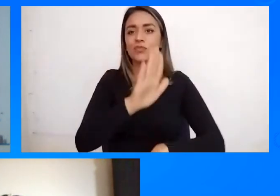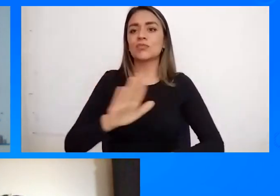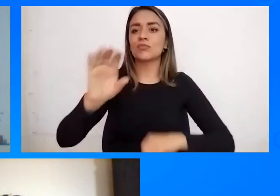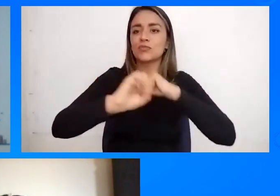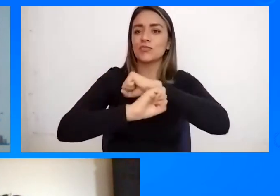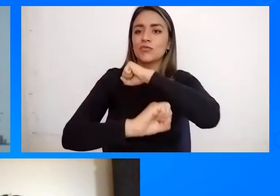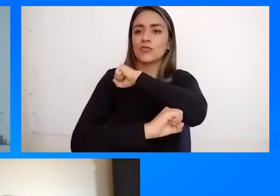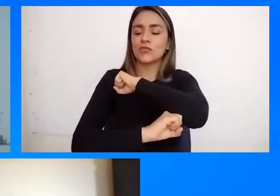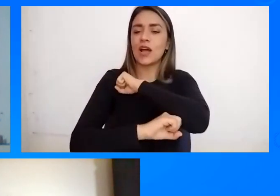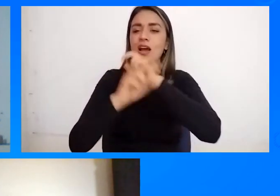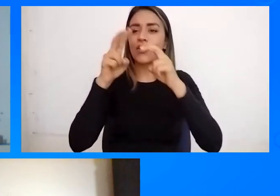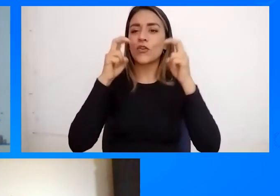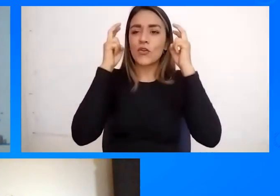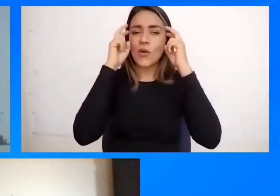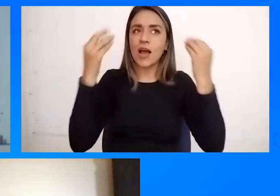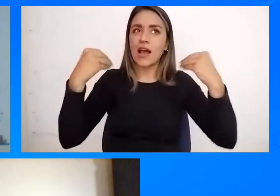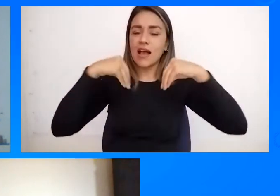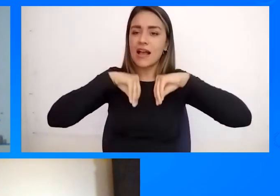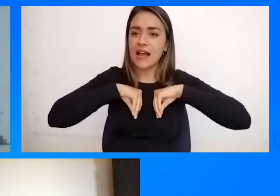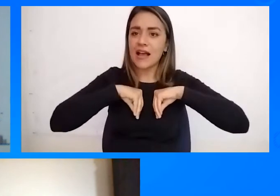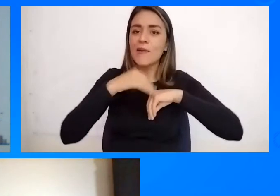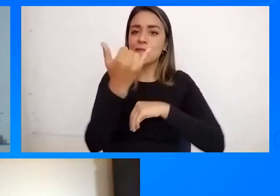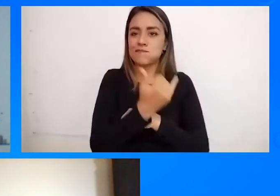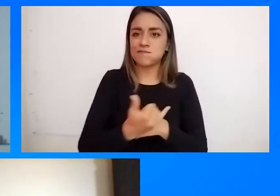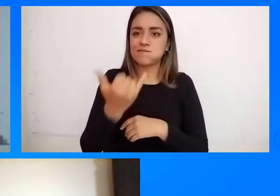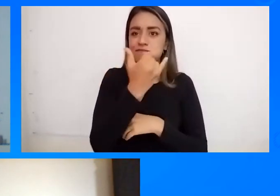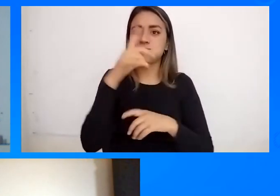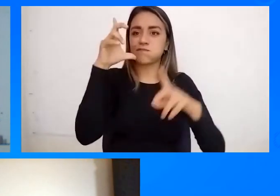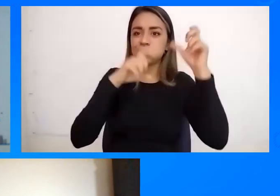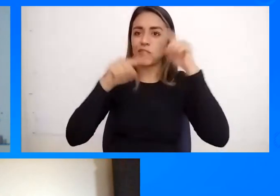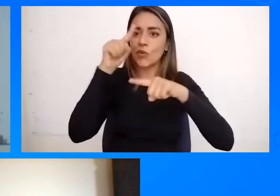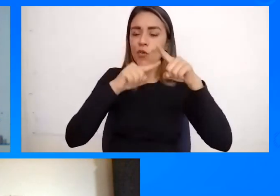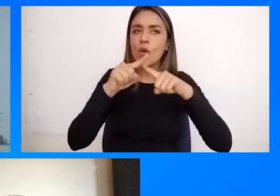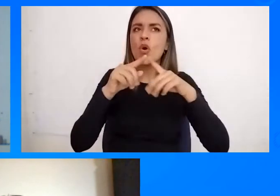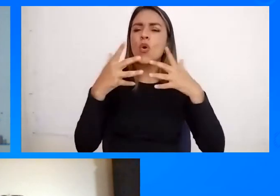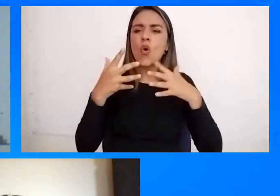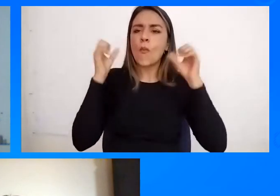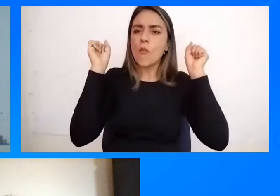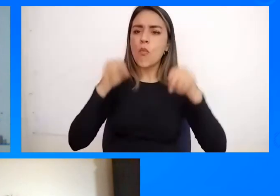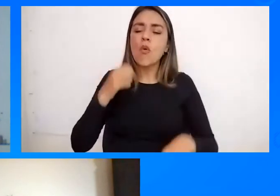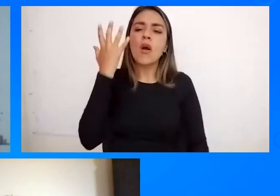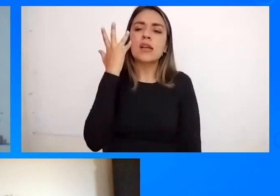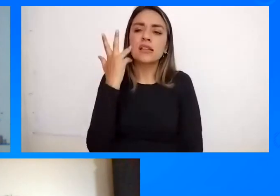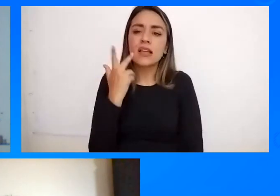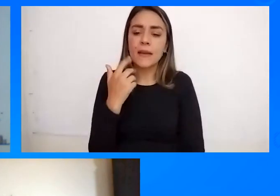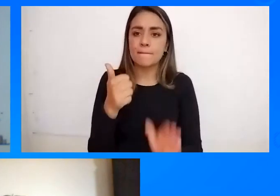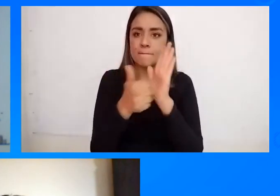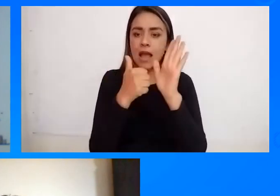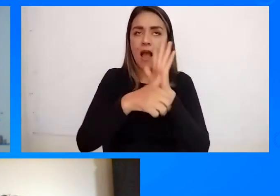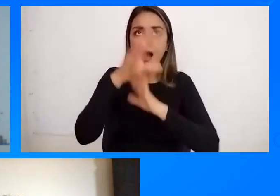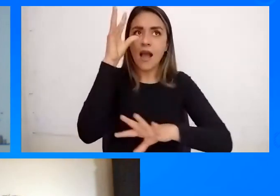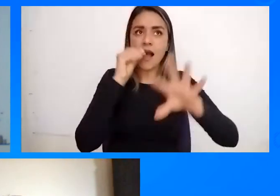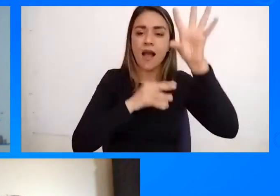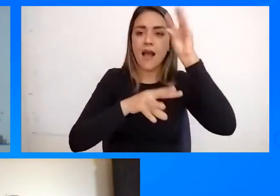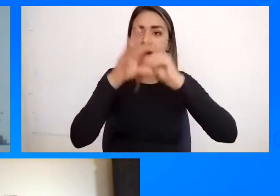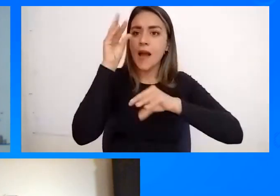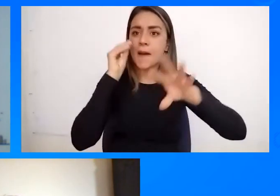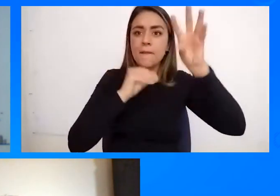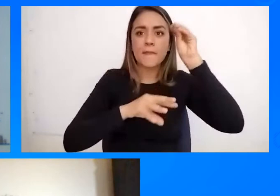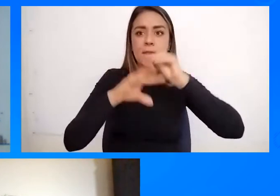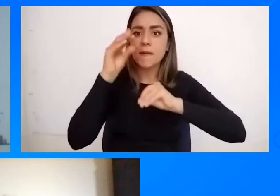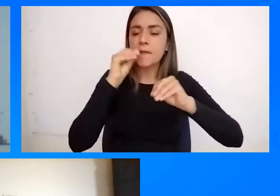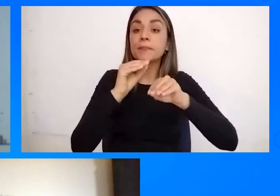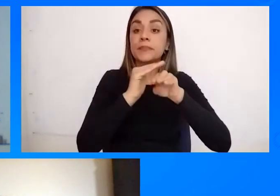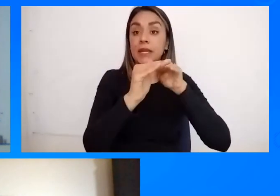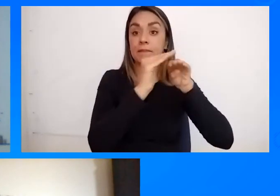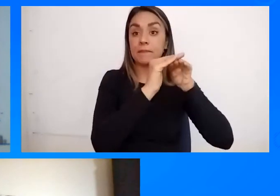Todos estos conocimientos Que tenemos En turismo Y poder Cada día Con estas cátedras Aprender un poco más La invitación